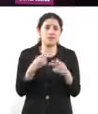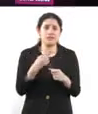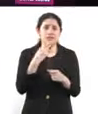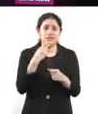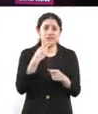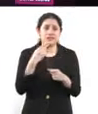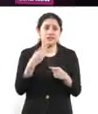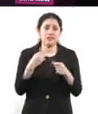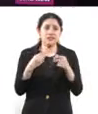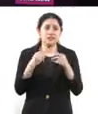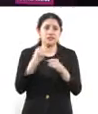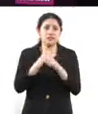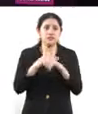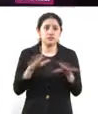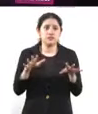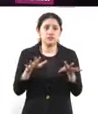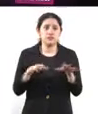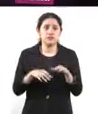ofrecen...